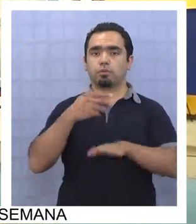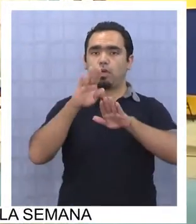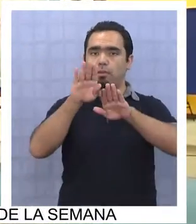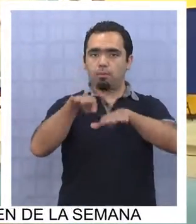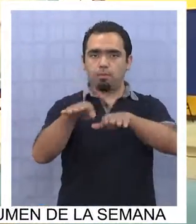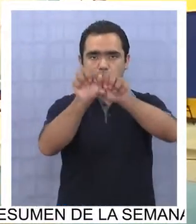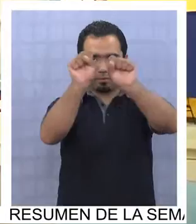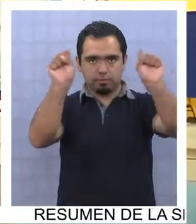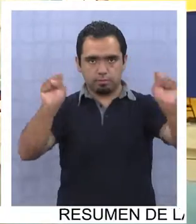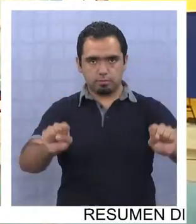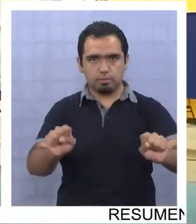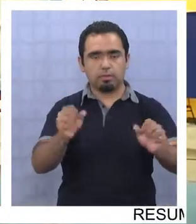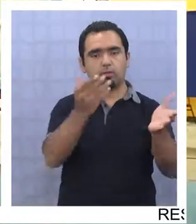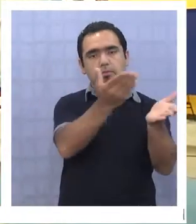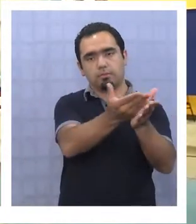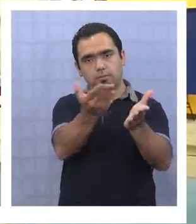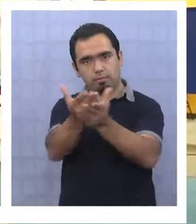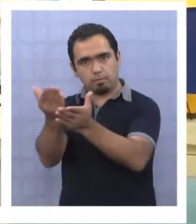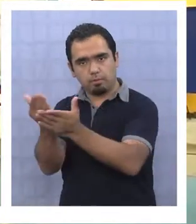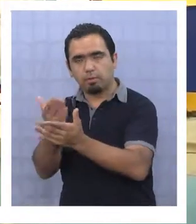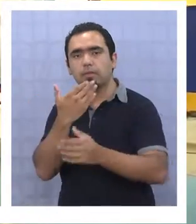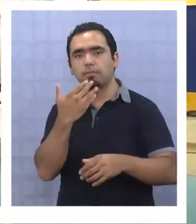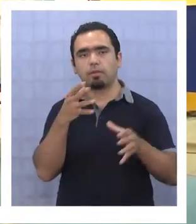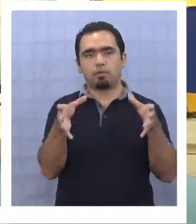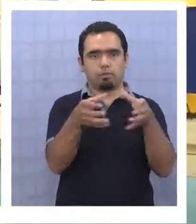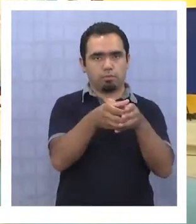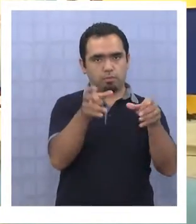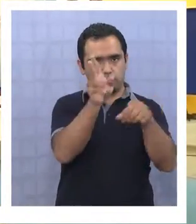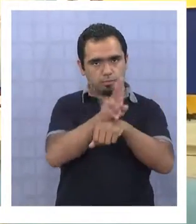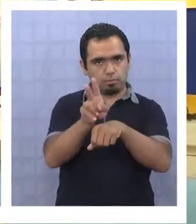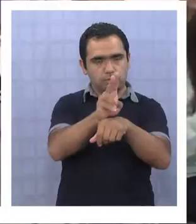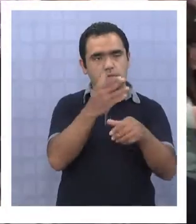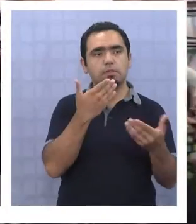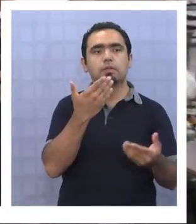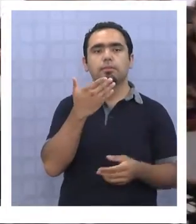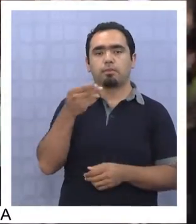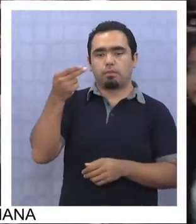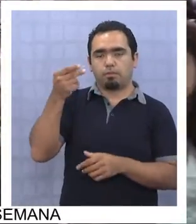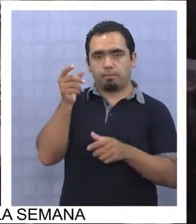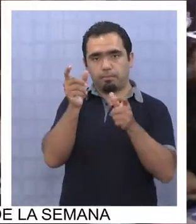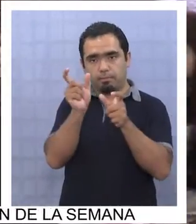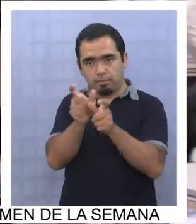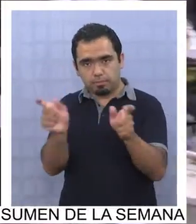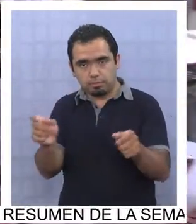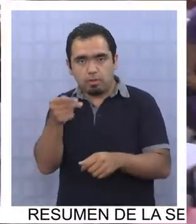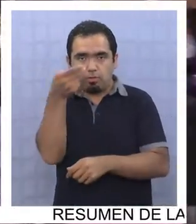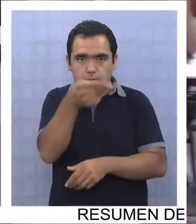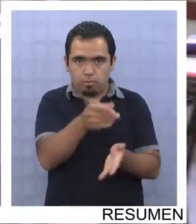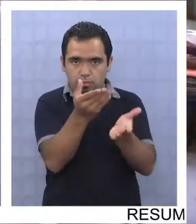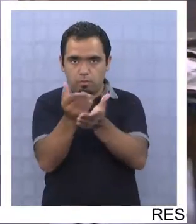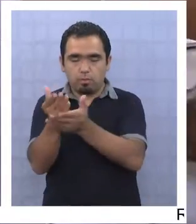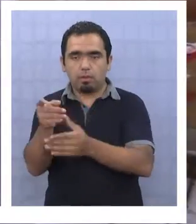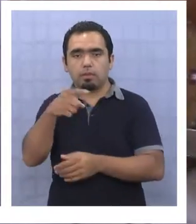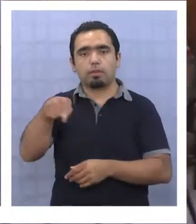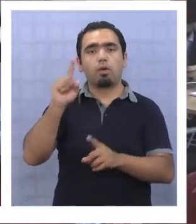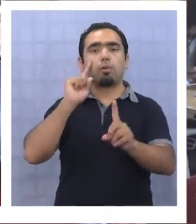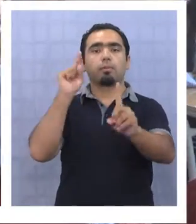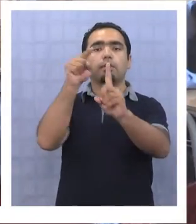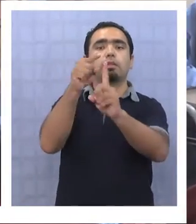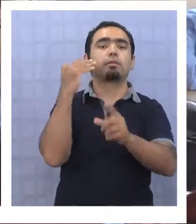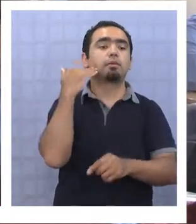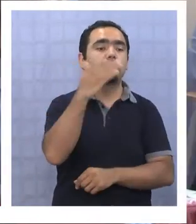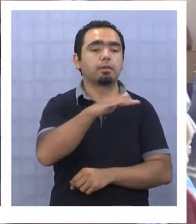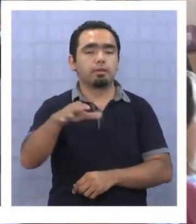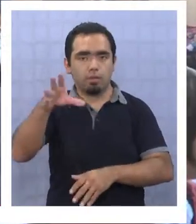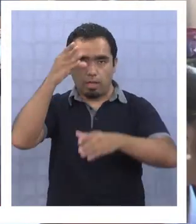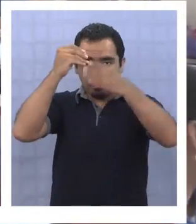sistema y en este caso a los establecimientos, a los equipos de profesores, a los sostenedores, a que puedan cumplir su objetivo de que todos los niños puedan aprender y